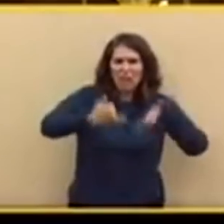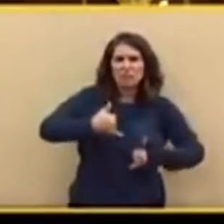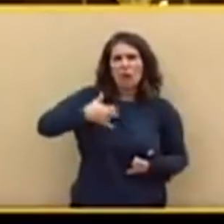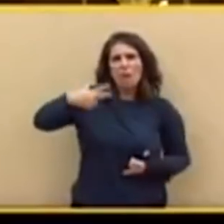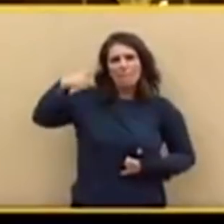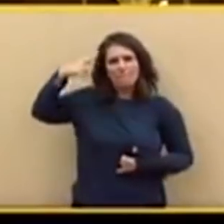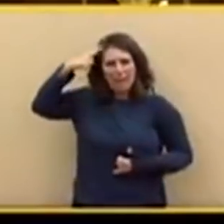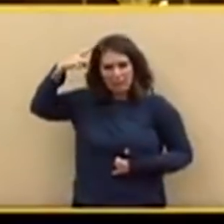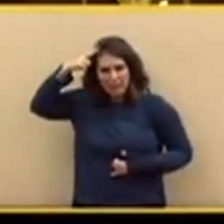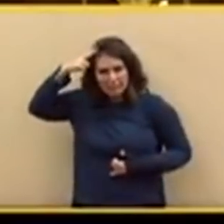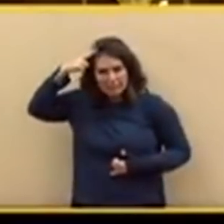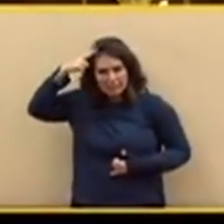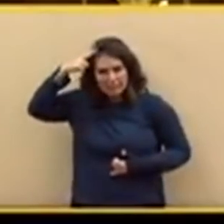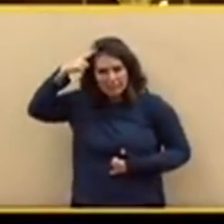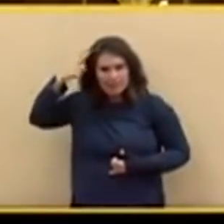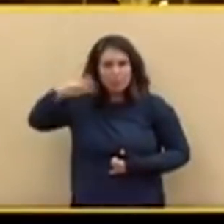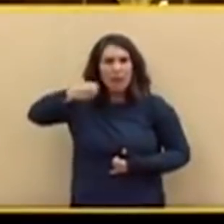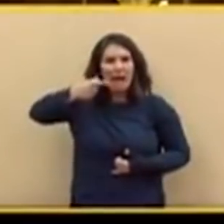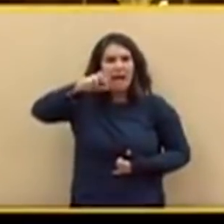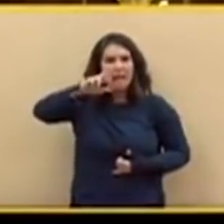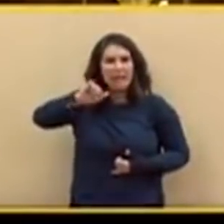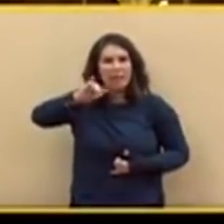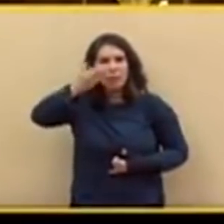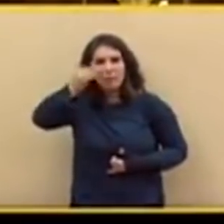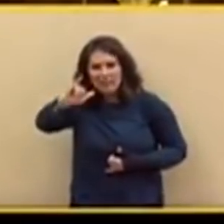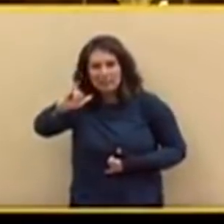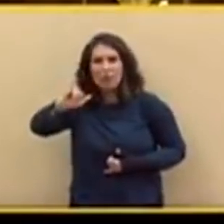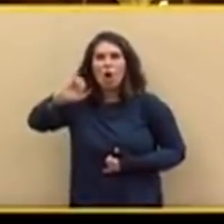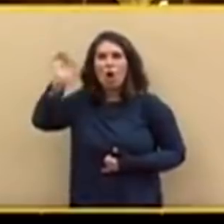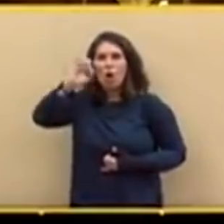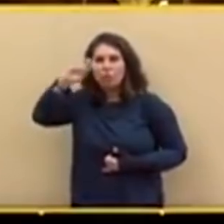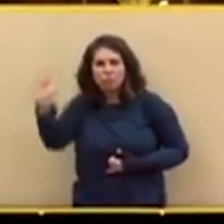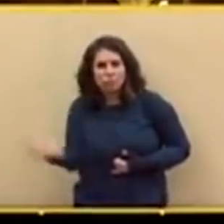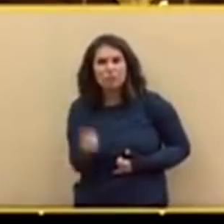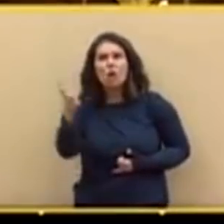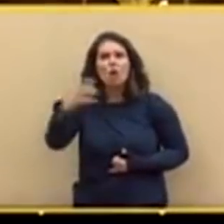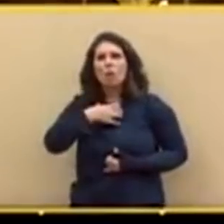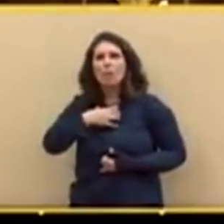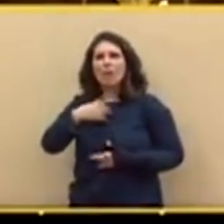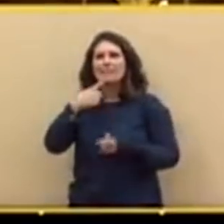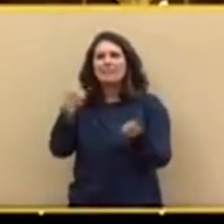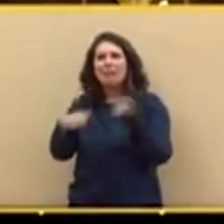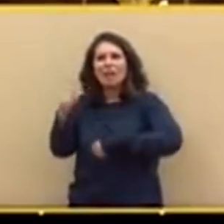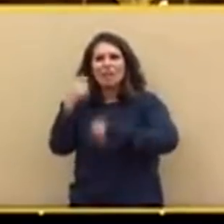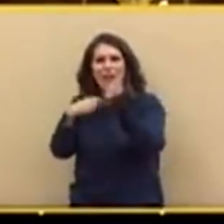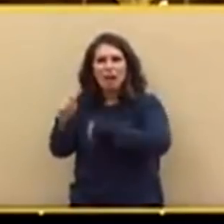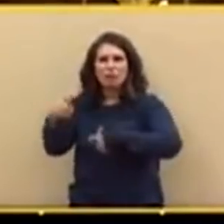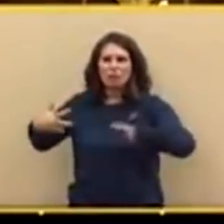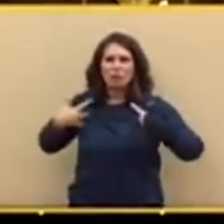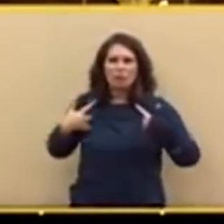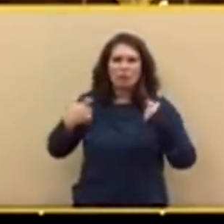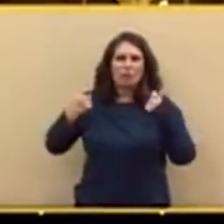no puedan acercarse a nuestras costas y no puedan traficar con el sufrimiento de miles de personas.